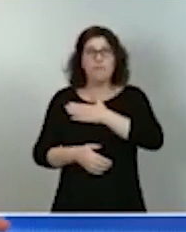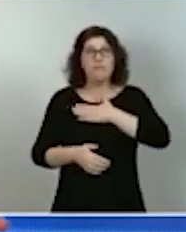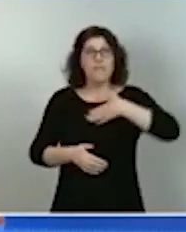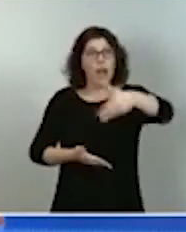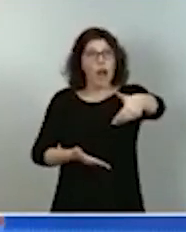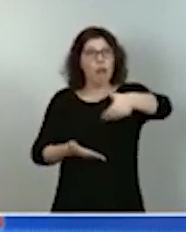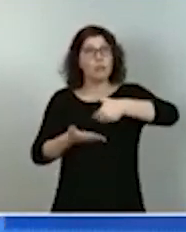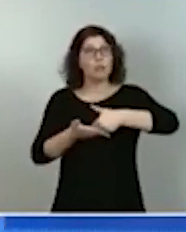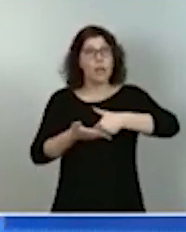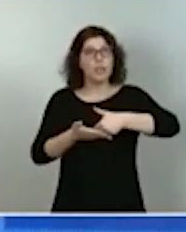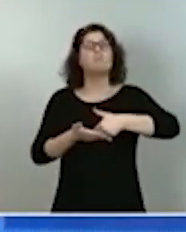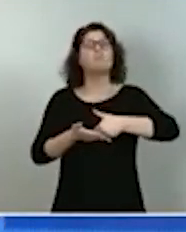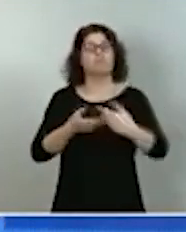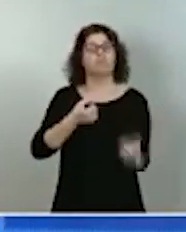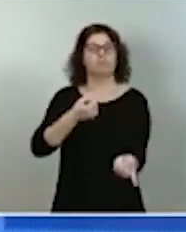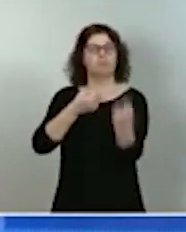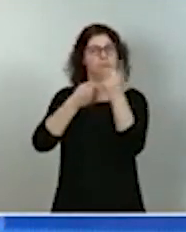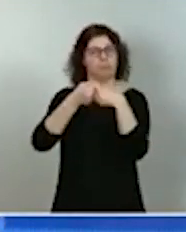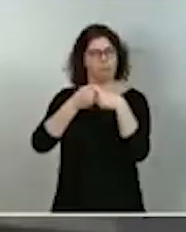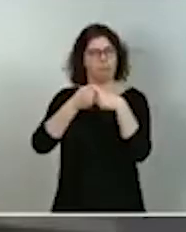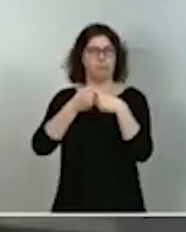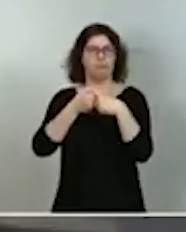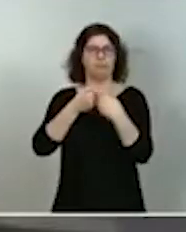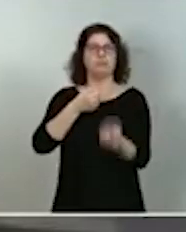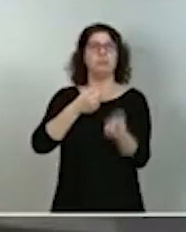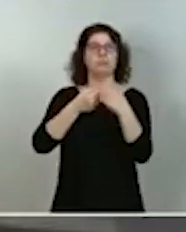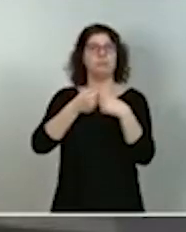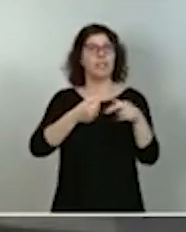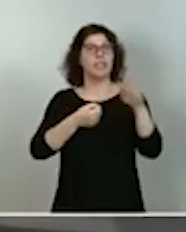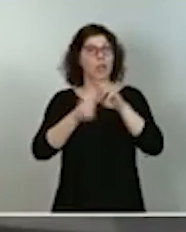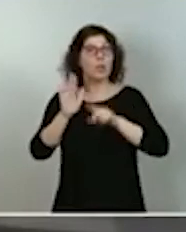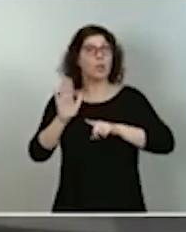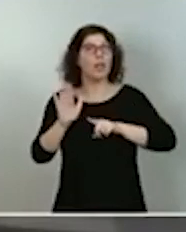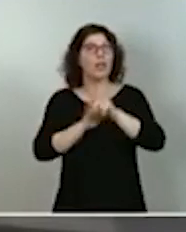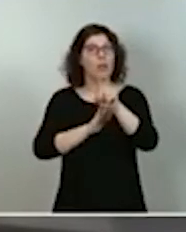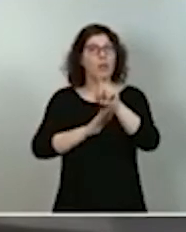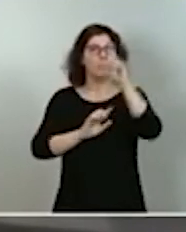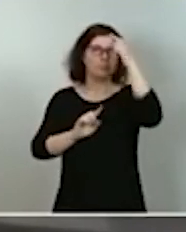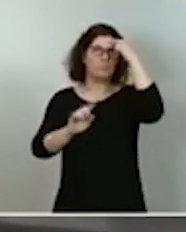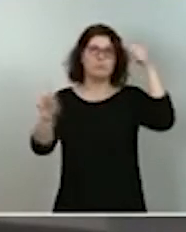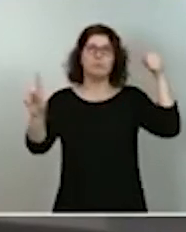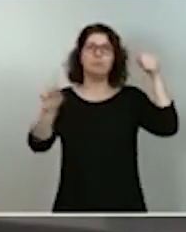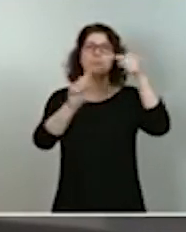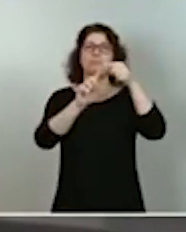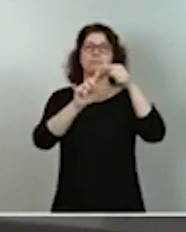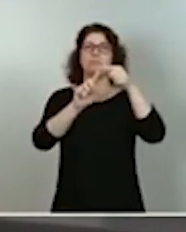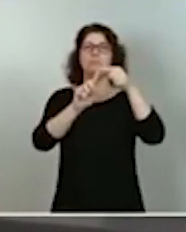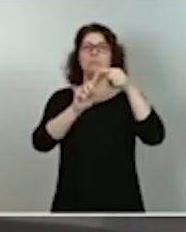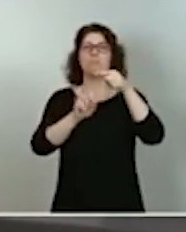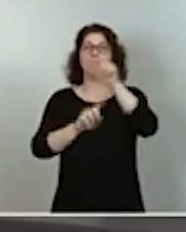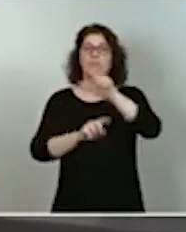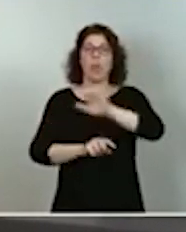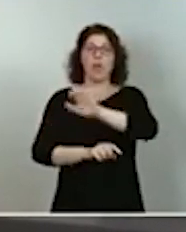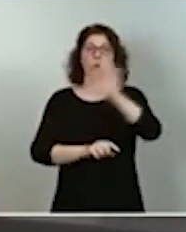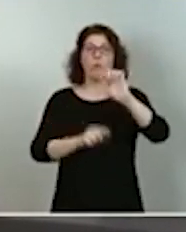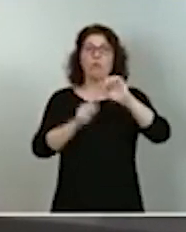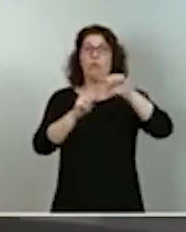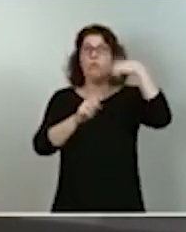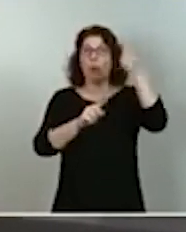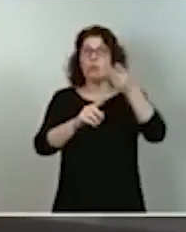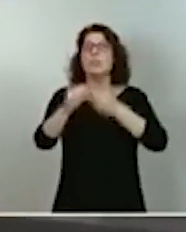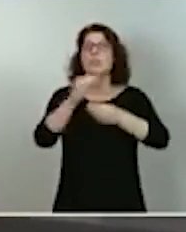sumarse a una recuperación pensada para la próxima generación de europeos. Pero no lo olvidemos,